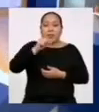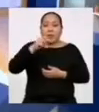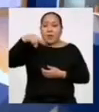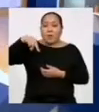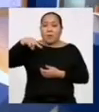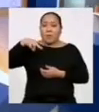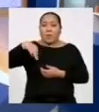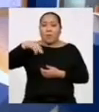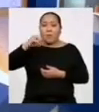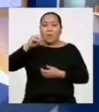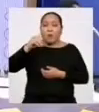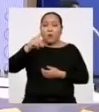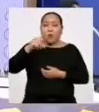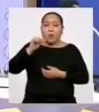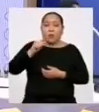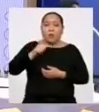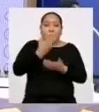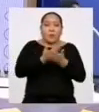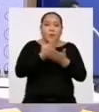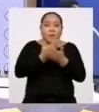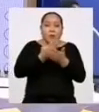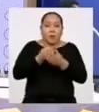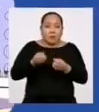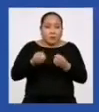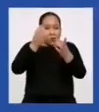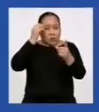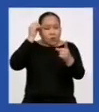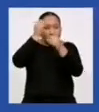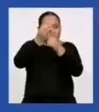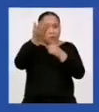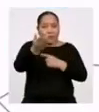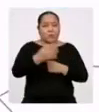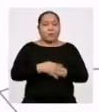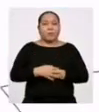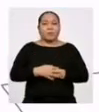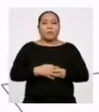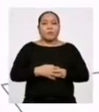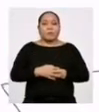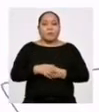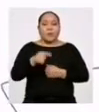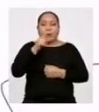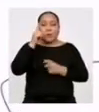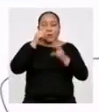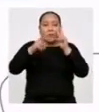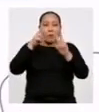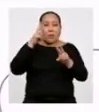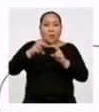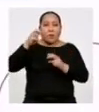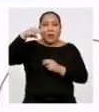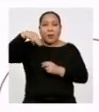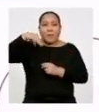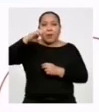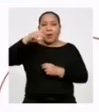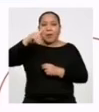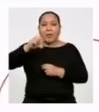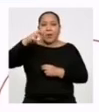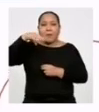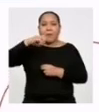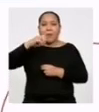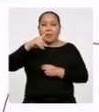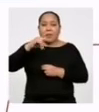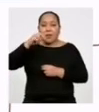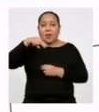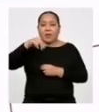Y para comprobarlo les dejo un reto Vamos a calcular la media, mediana y